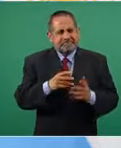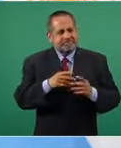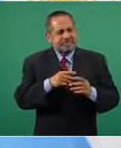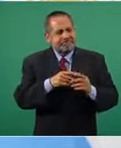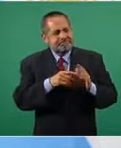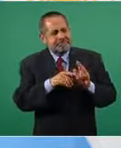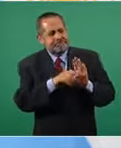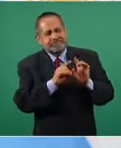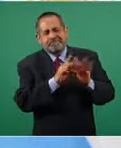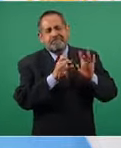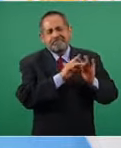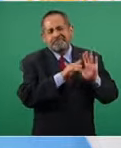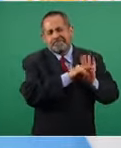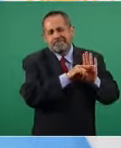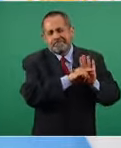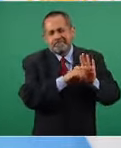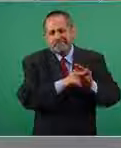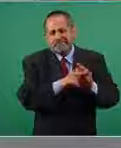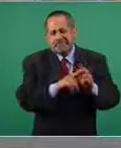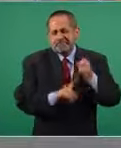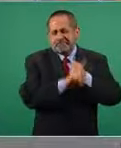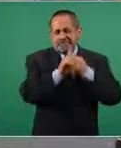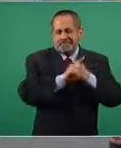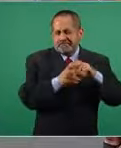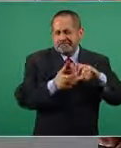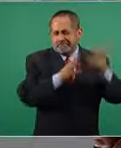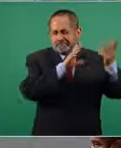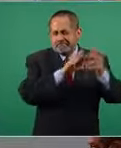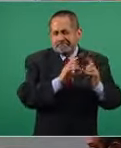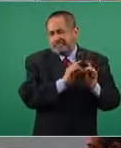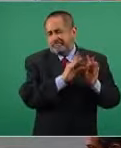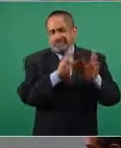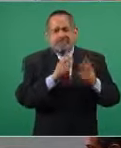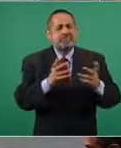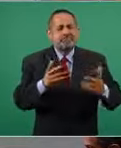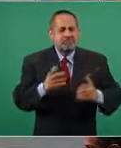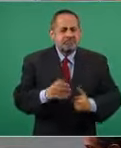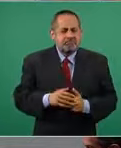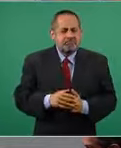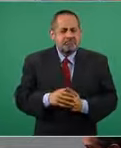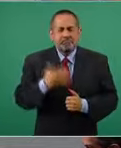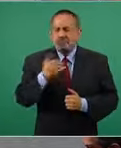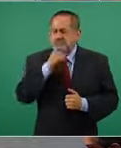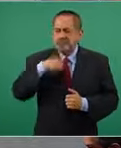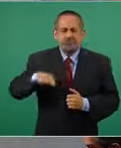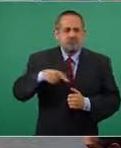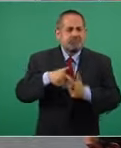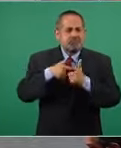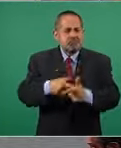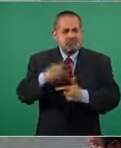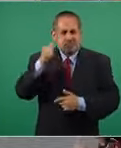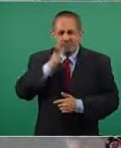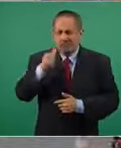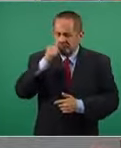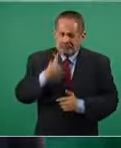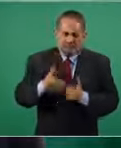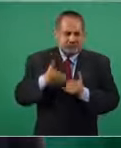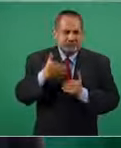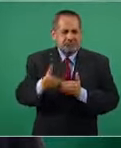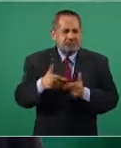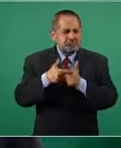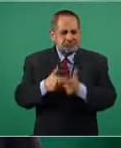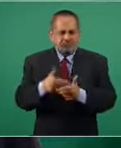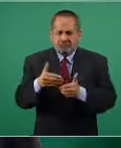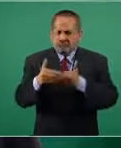adversidades calamidades de todo tipo y siempre se